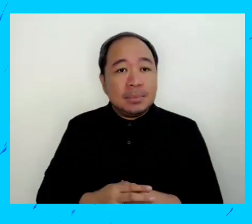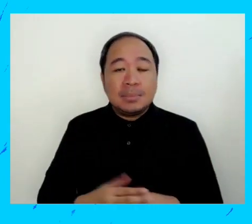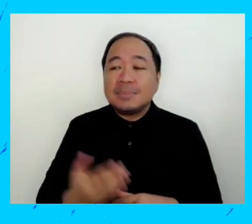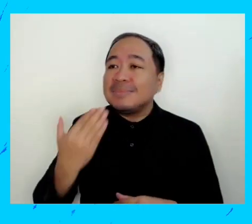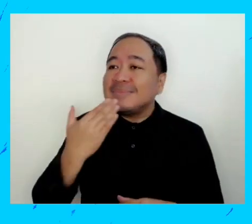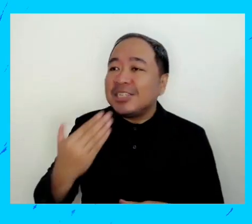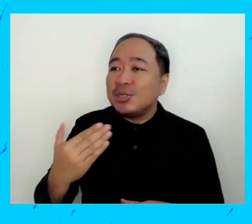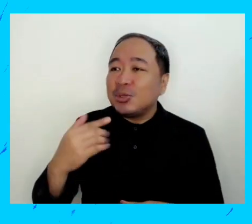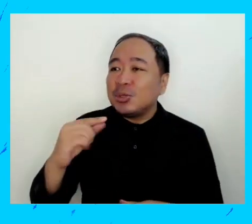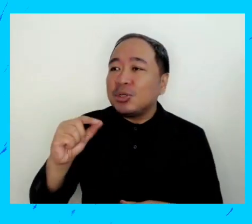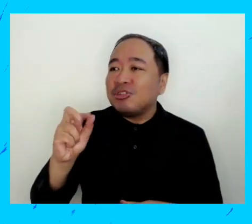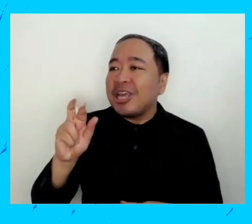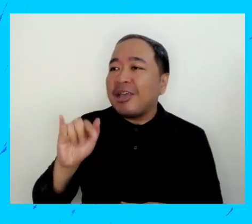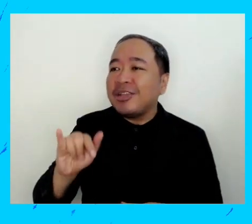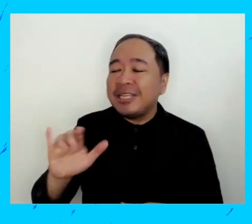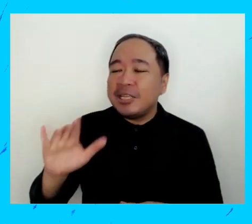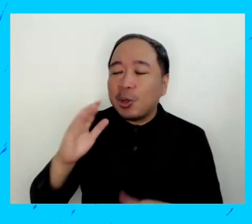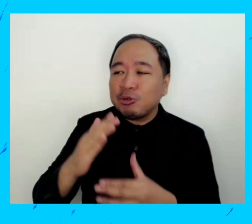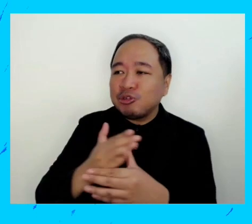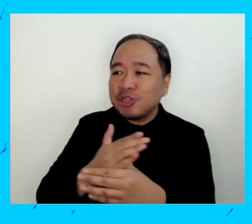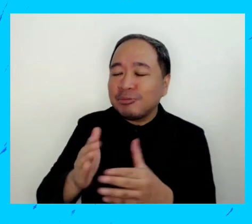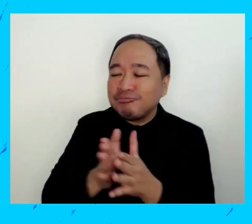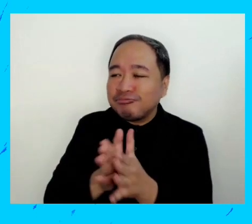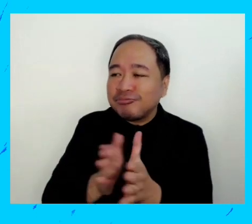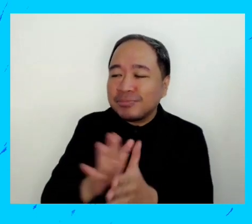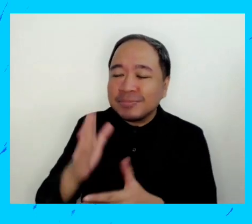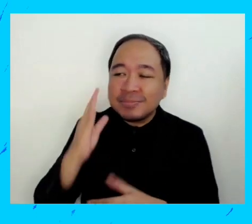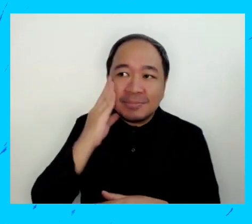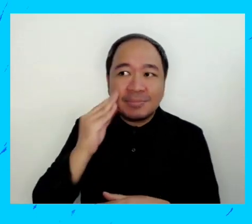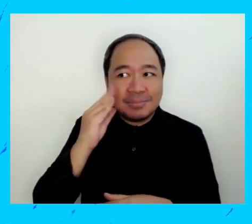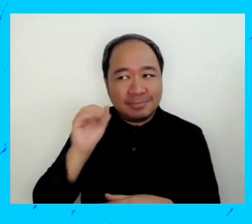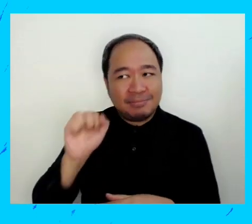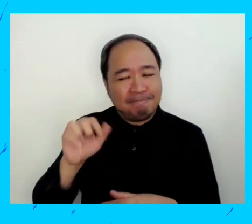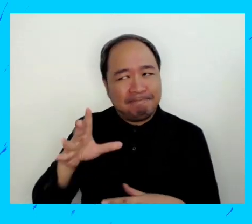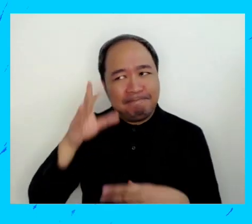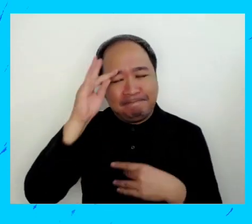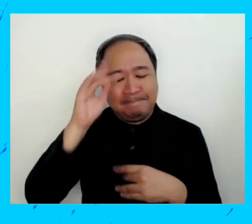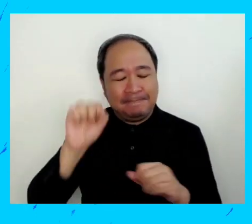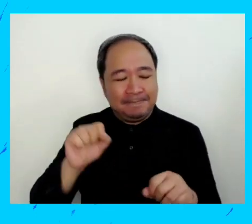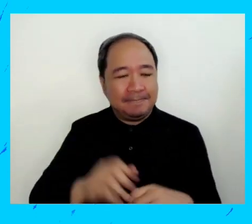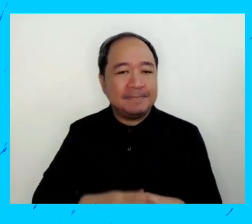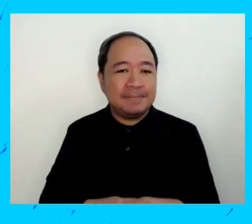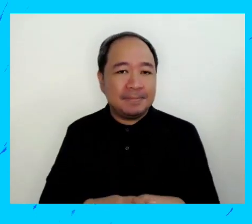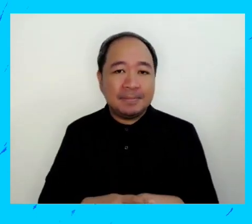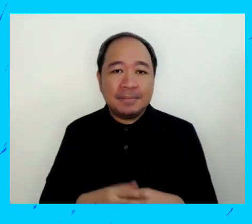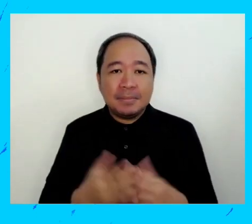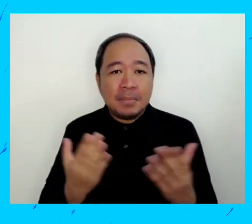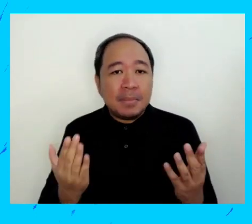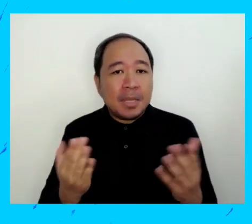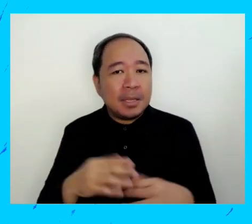Muchas gracias, Gary, por compartir tu experiencia con nosotros. Es realmente